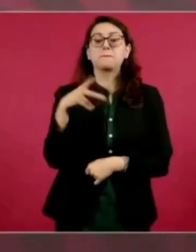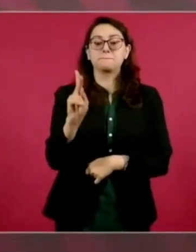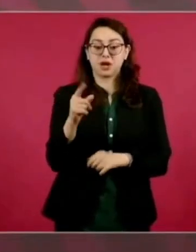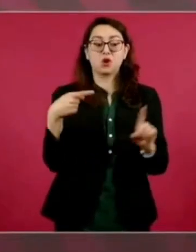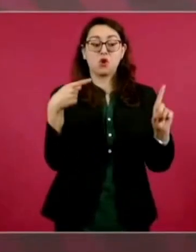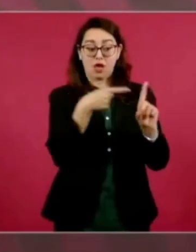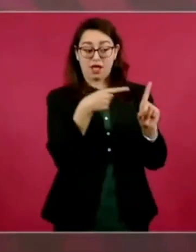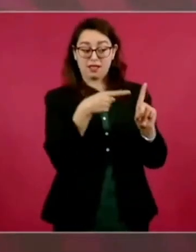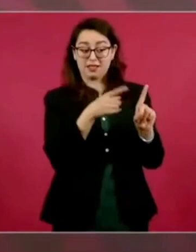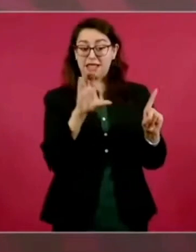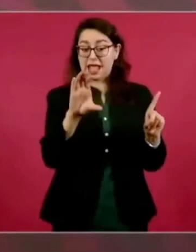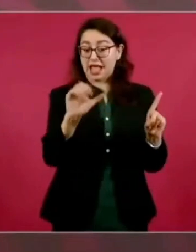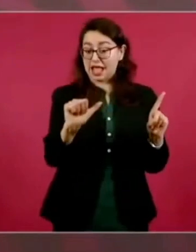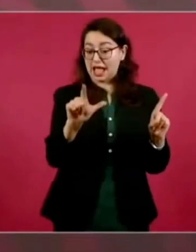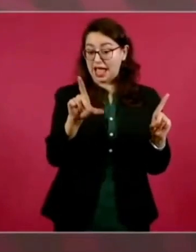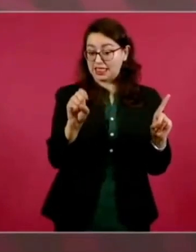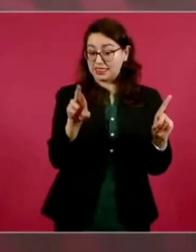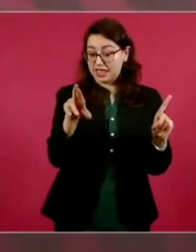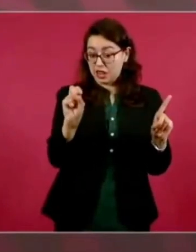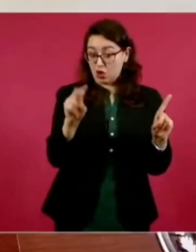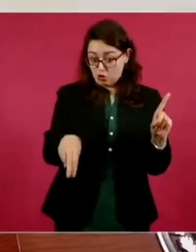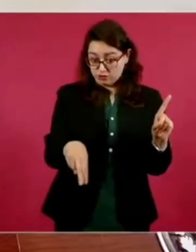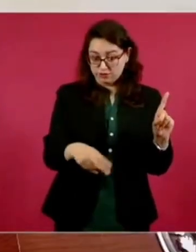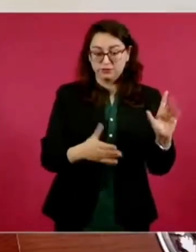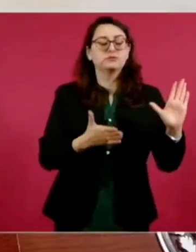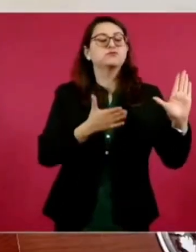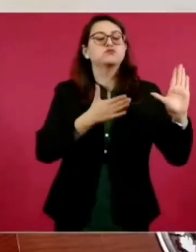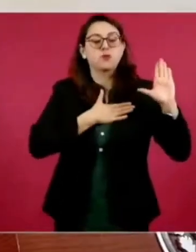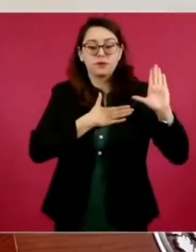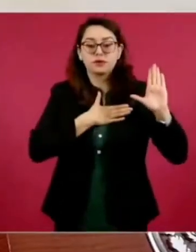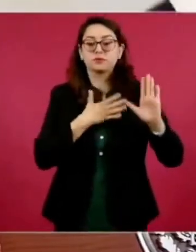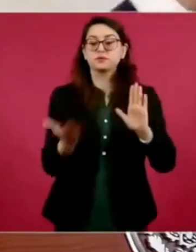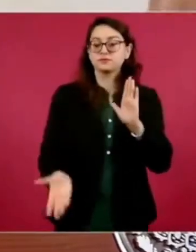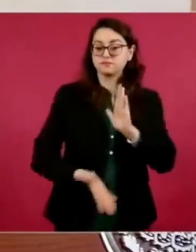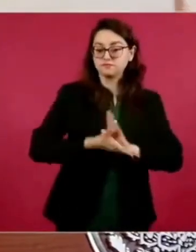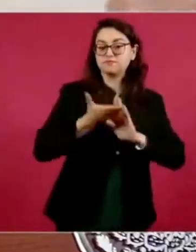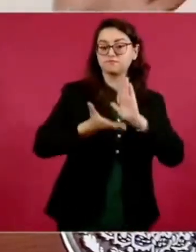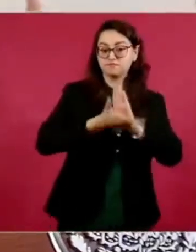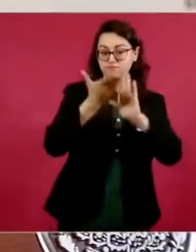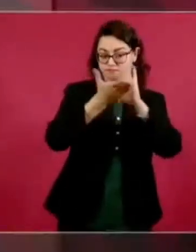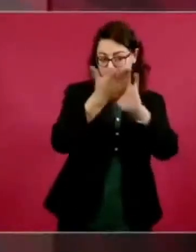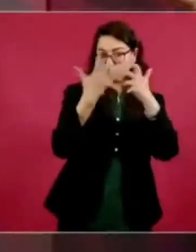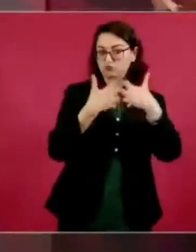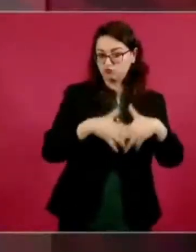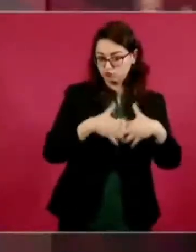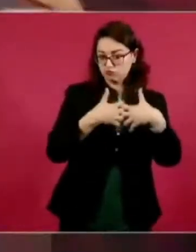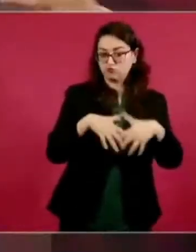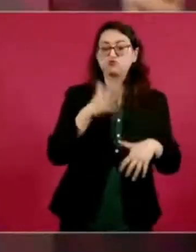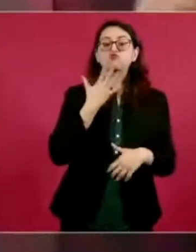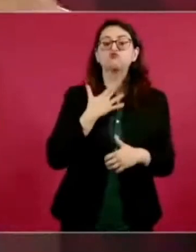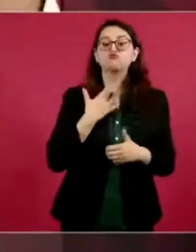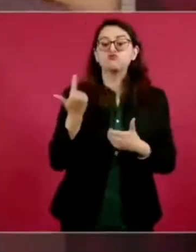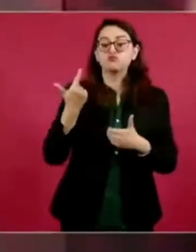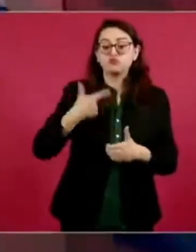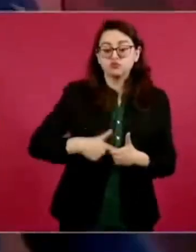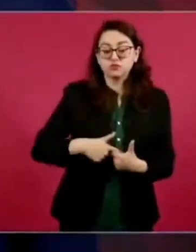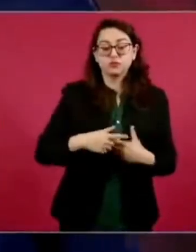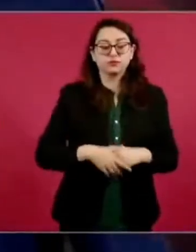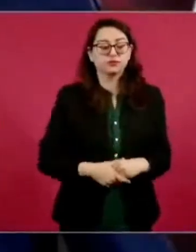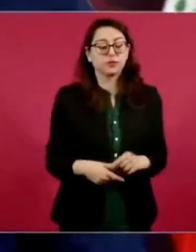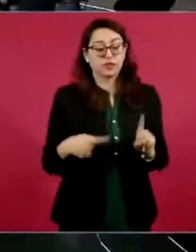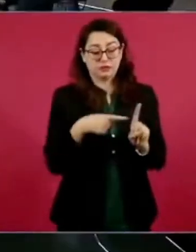a los gobernadores que consiguieran terrenos